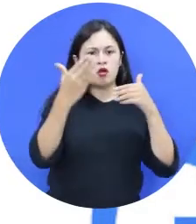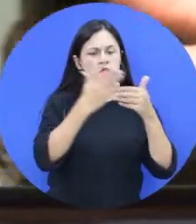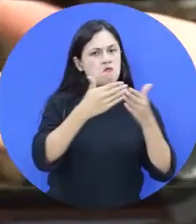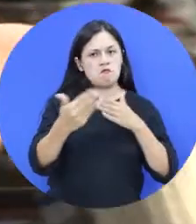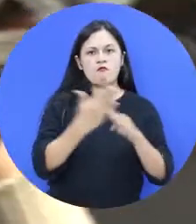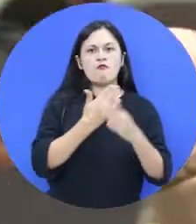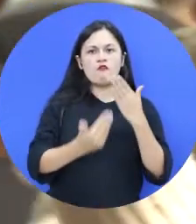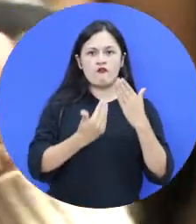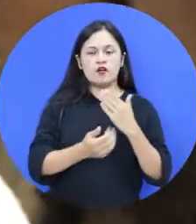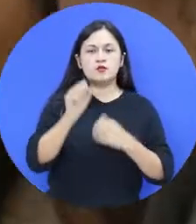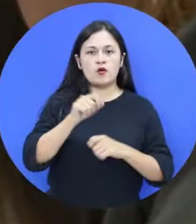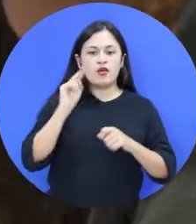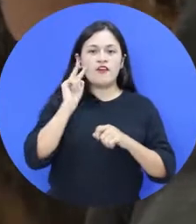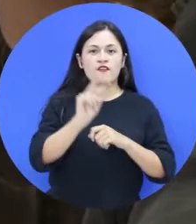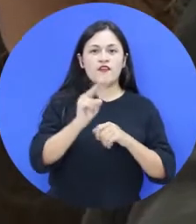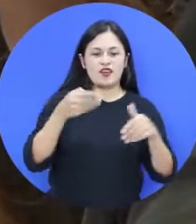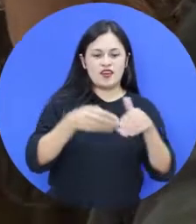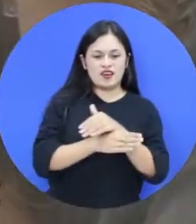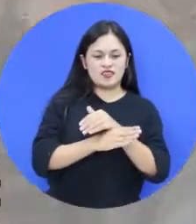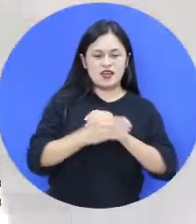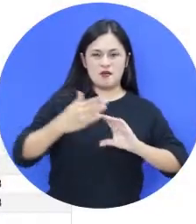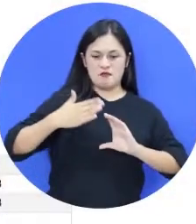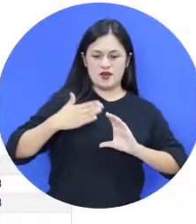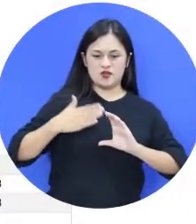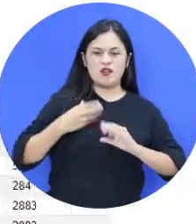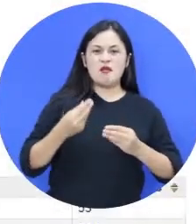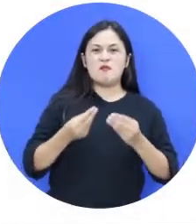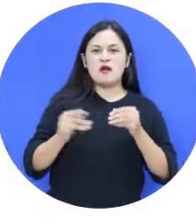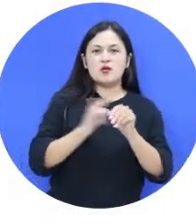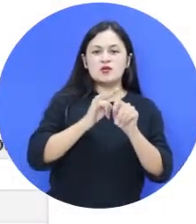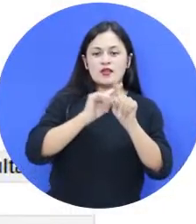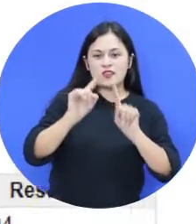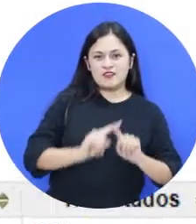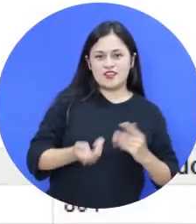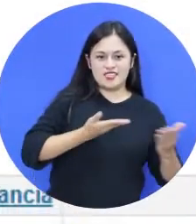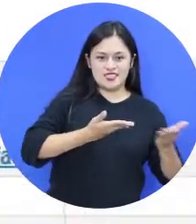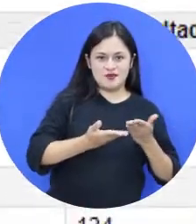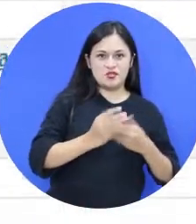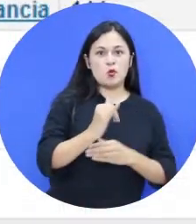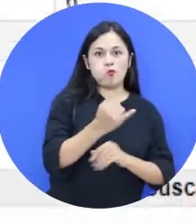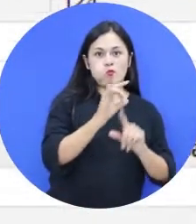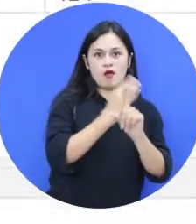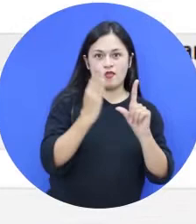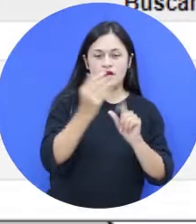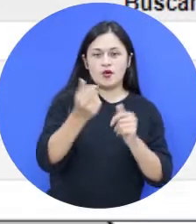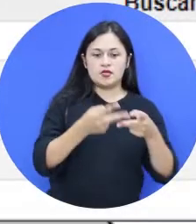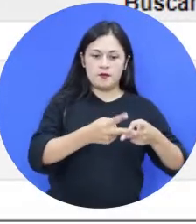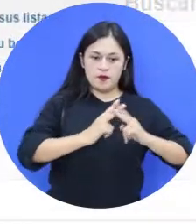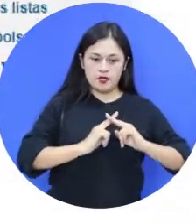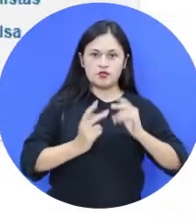búsqueda sin problemas. Pero, el acceso a la cuenta personal para hacer uso de los servicios del catálogo como